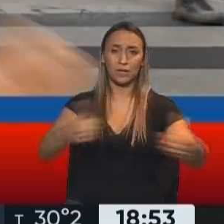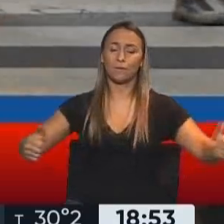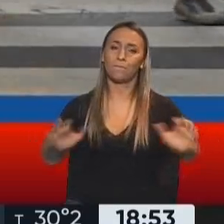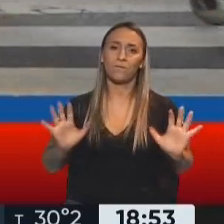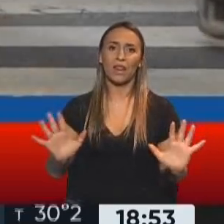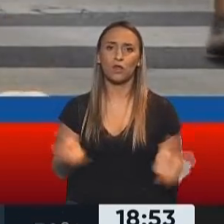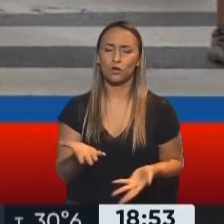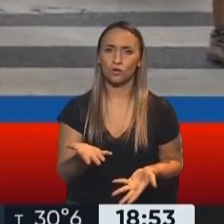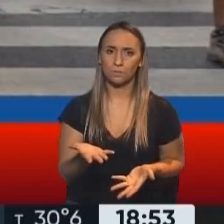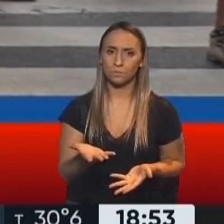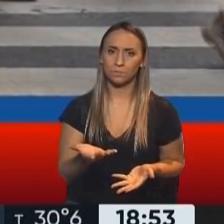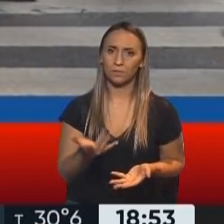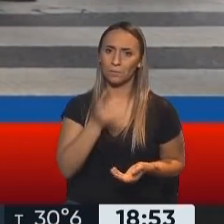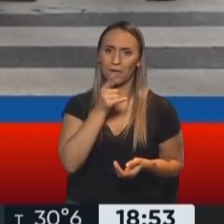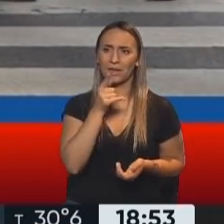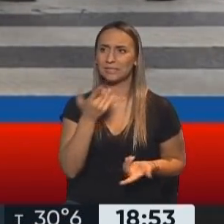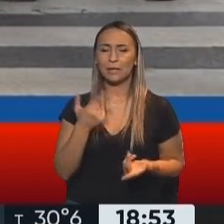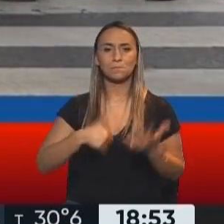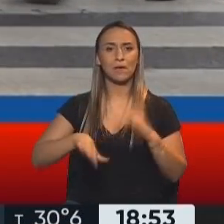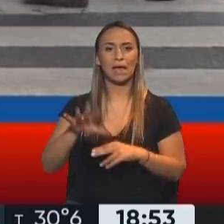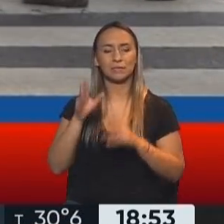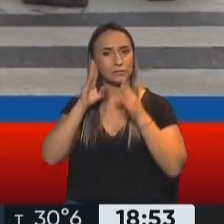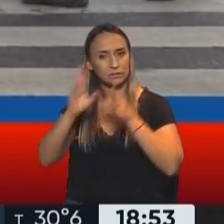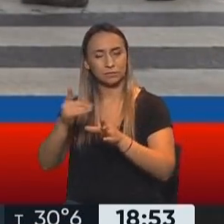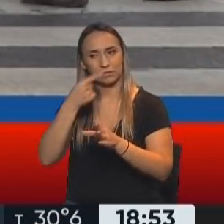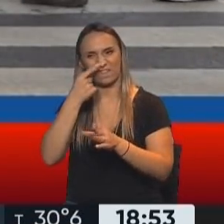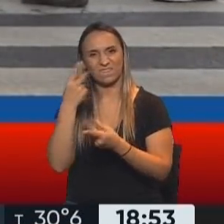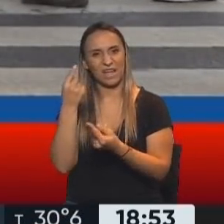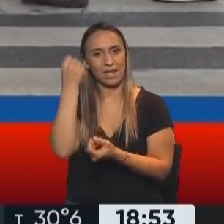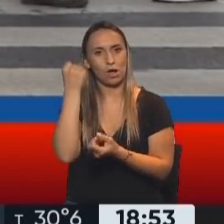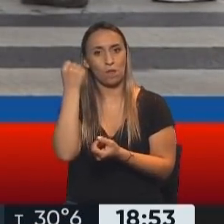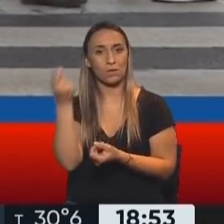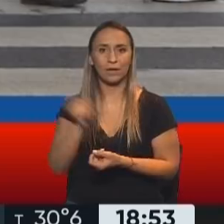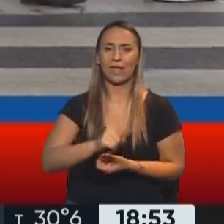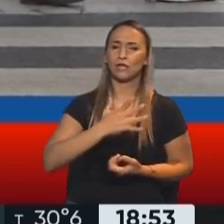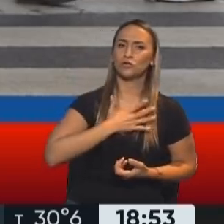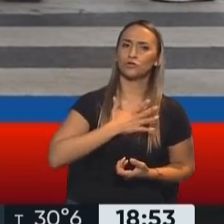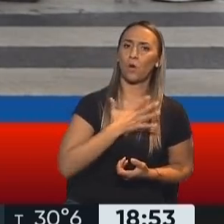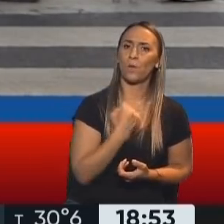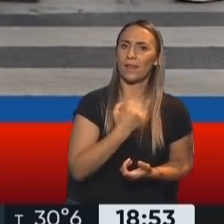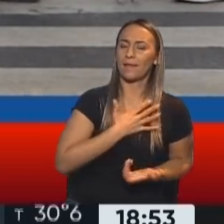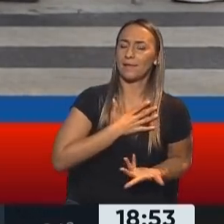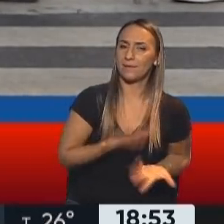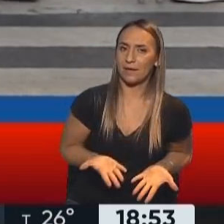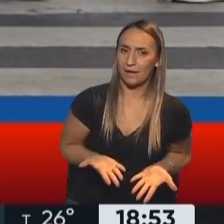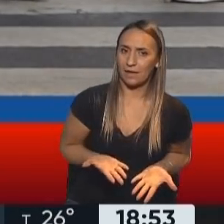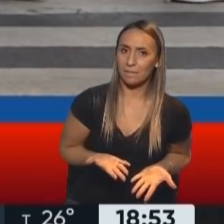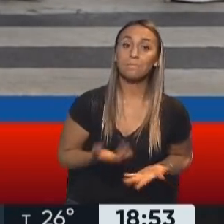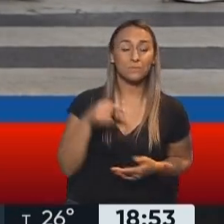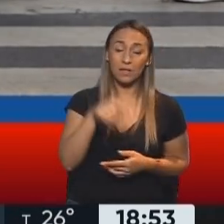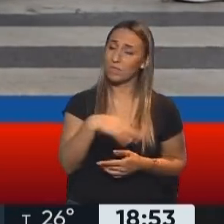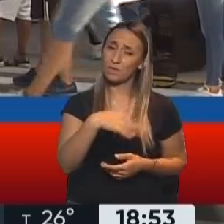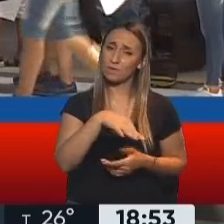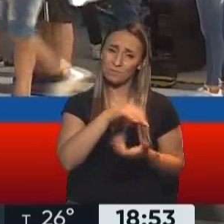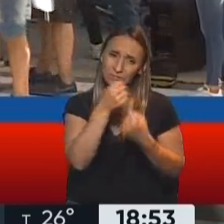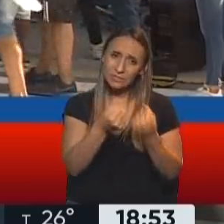primando más lo económico que la soberanía de nuestro país. Y esto es una cosa sobre la que hay que trabajar,